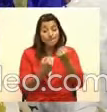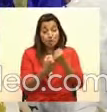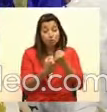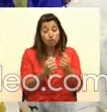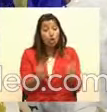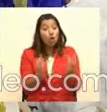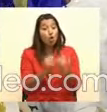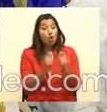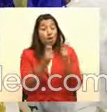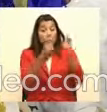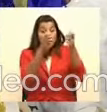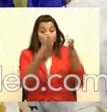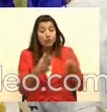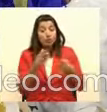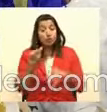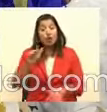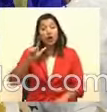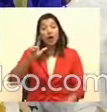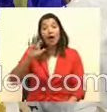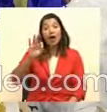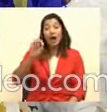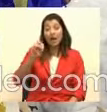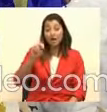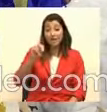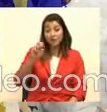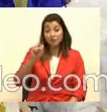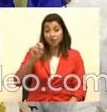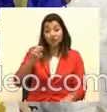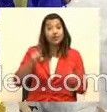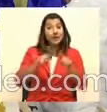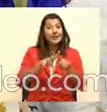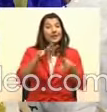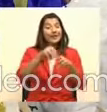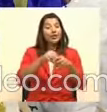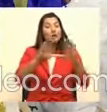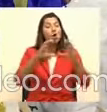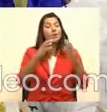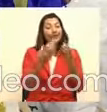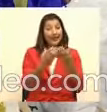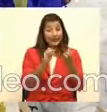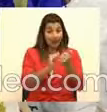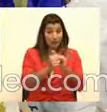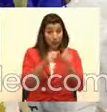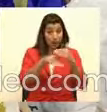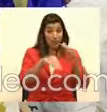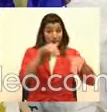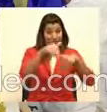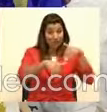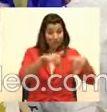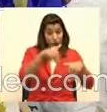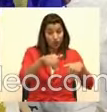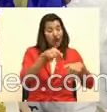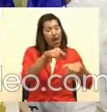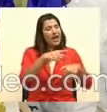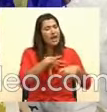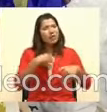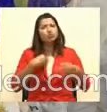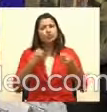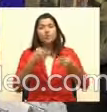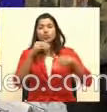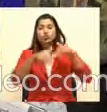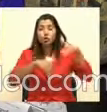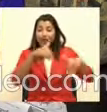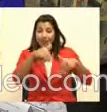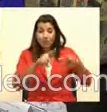que ellos dan, Alfonso está también en el Comité de Deportes, está en natación, sí, le fascina mucho natación, está en